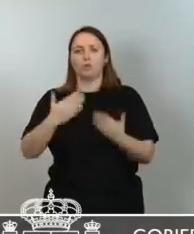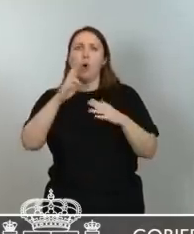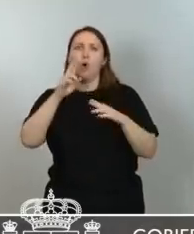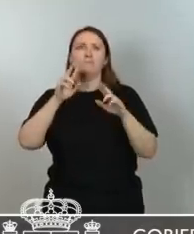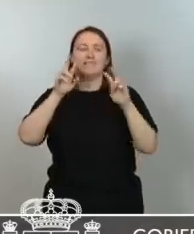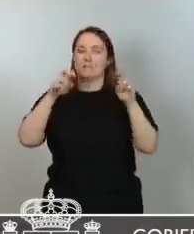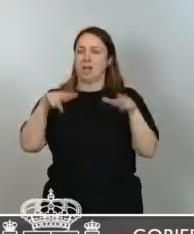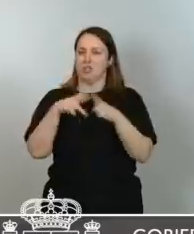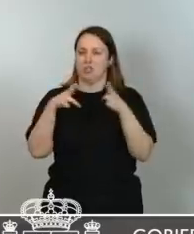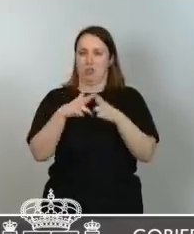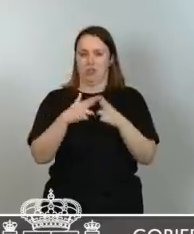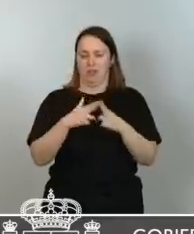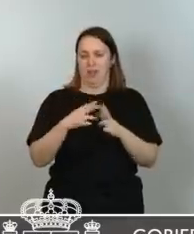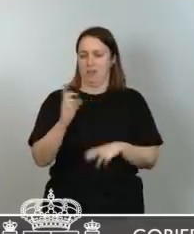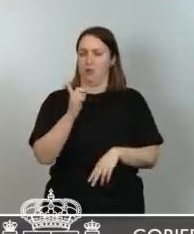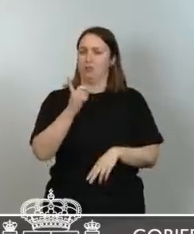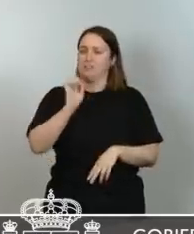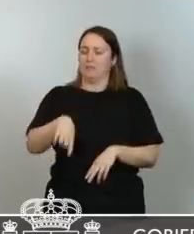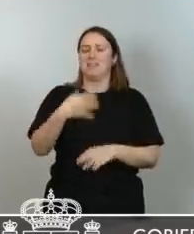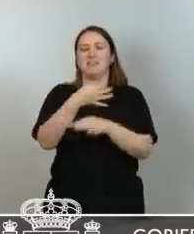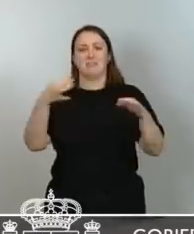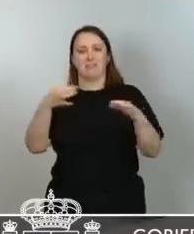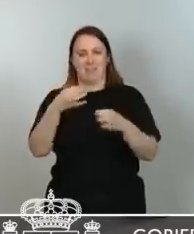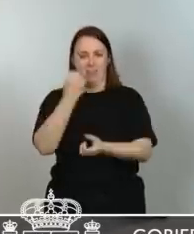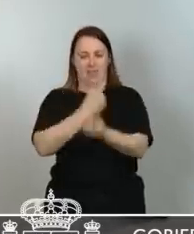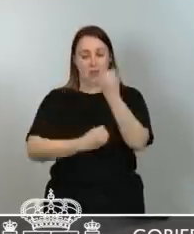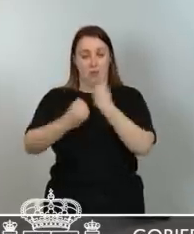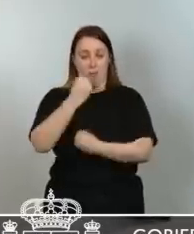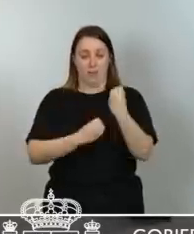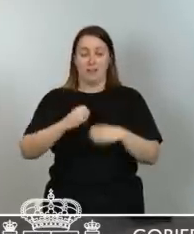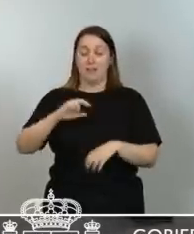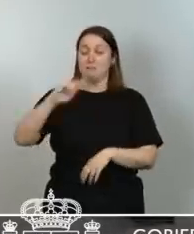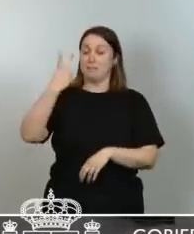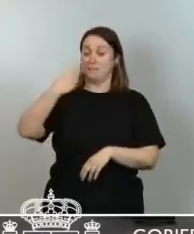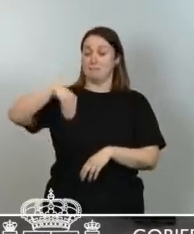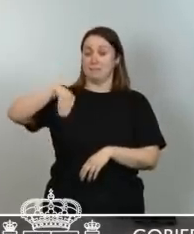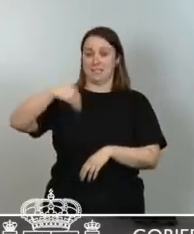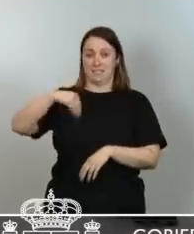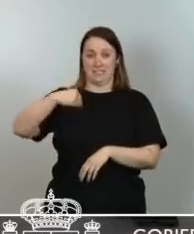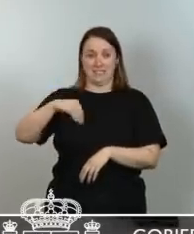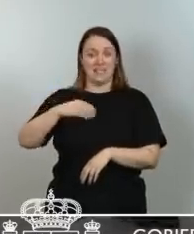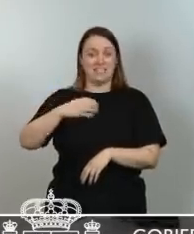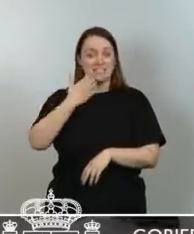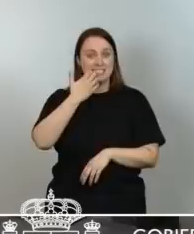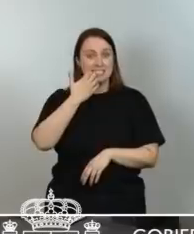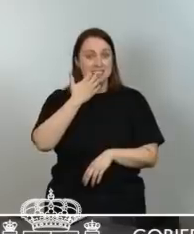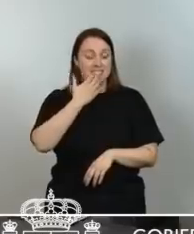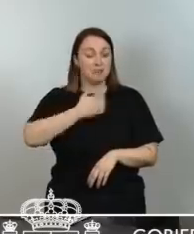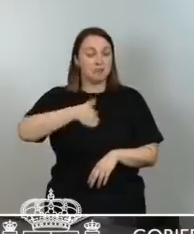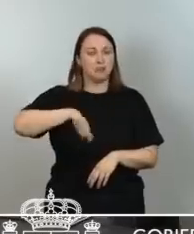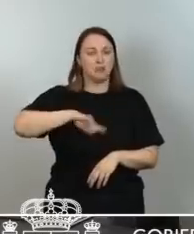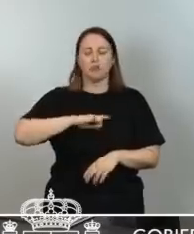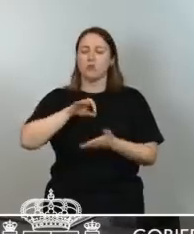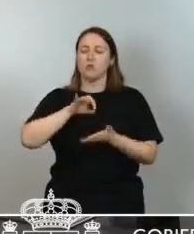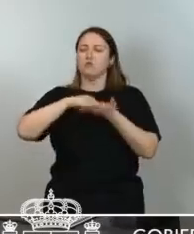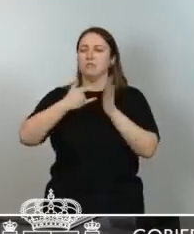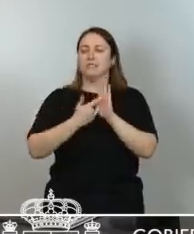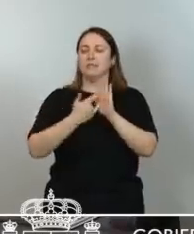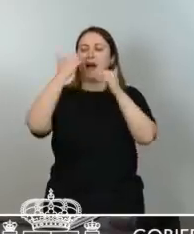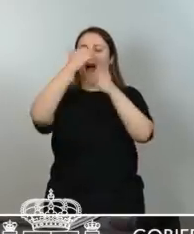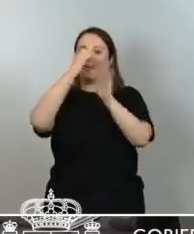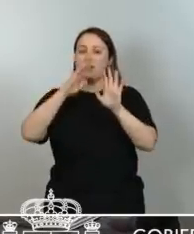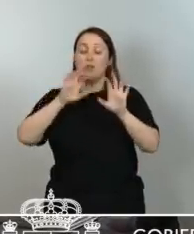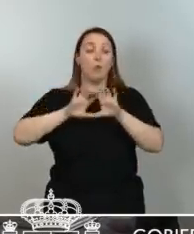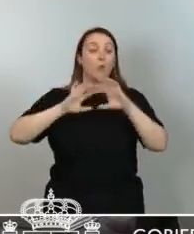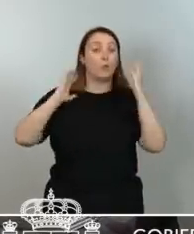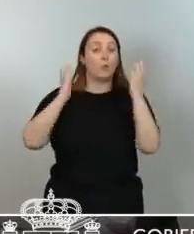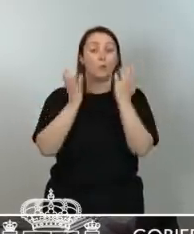de eficacia económica. Desde la vicepresidencia segunda estimamos que, si tuviéramos un sistema de atención universal similar al de Suecia,